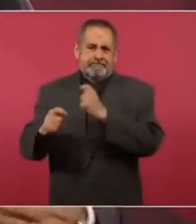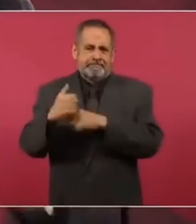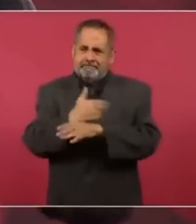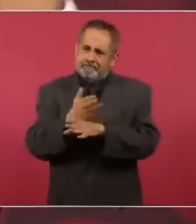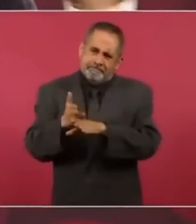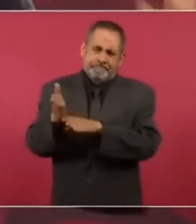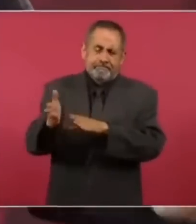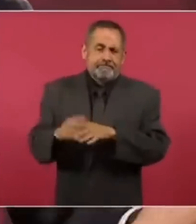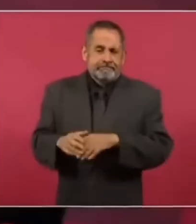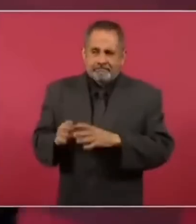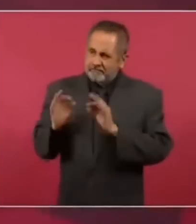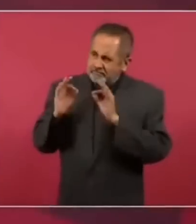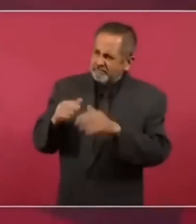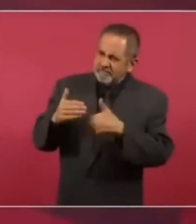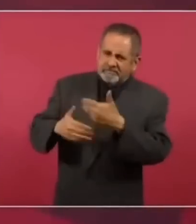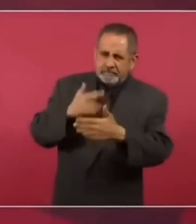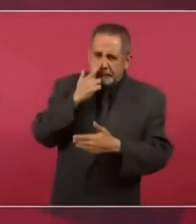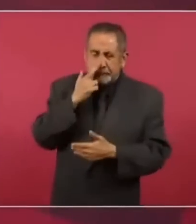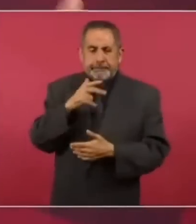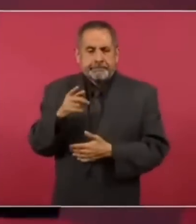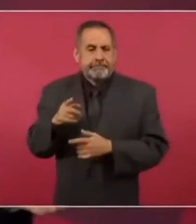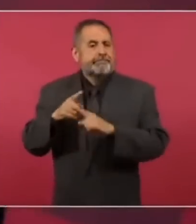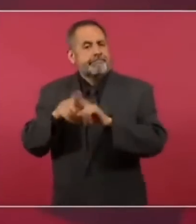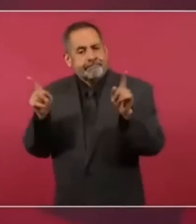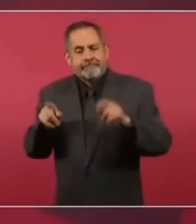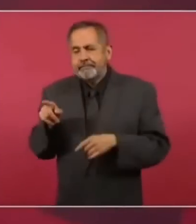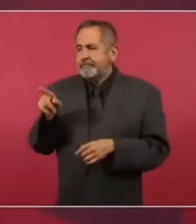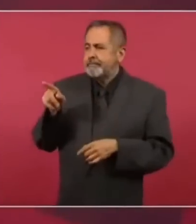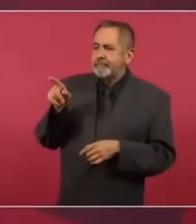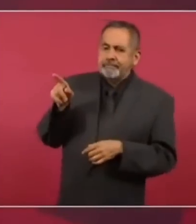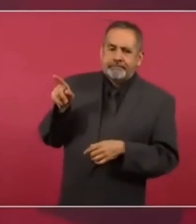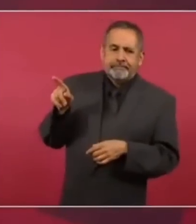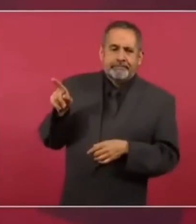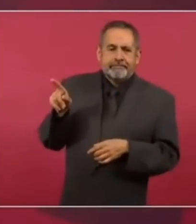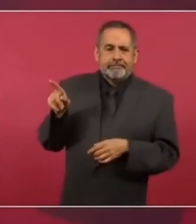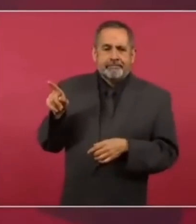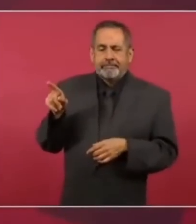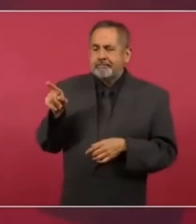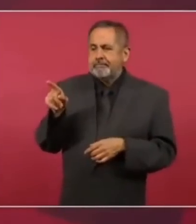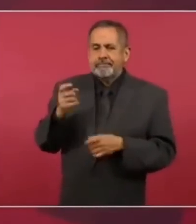va a ser distinto va a haber un corrimiento al centro